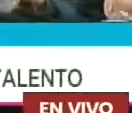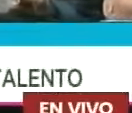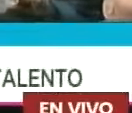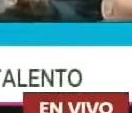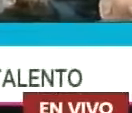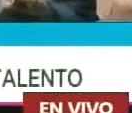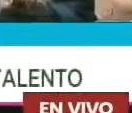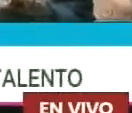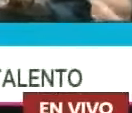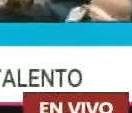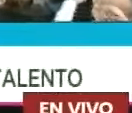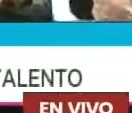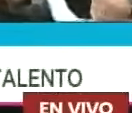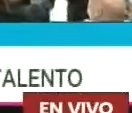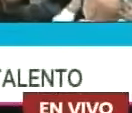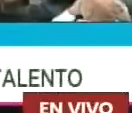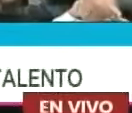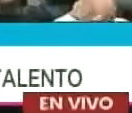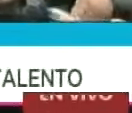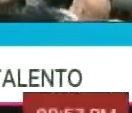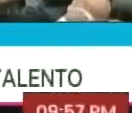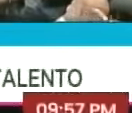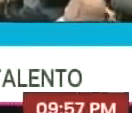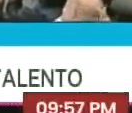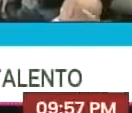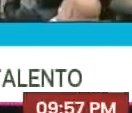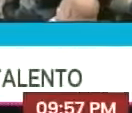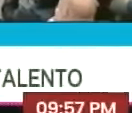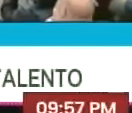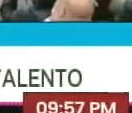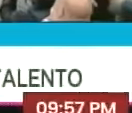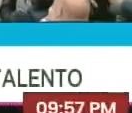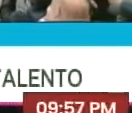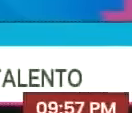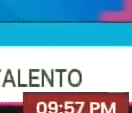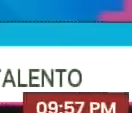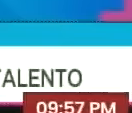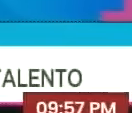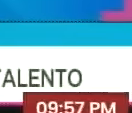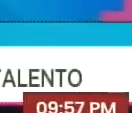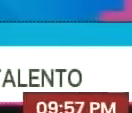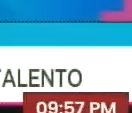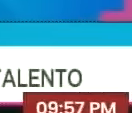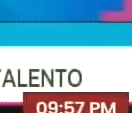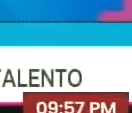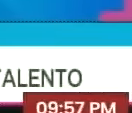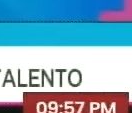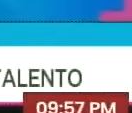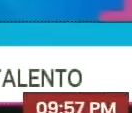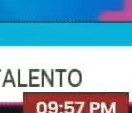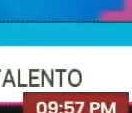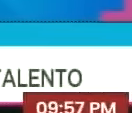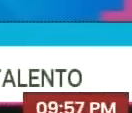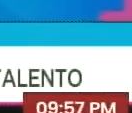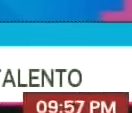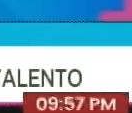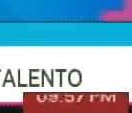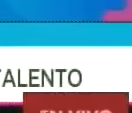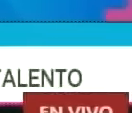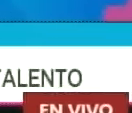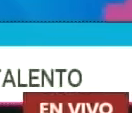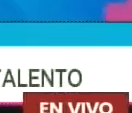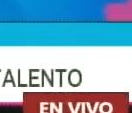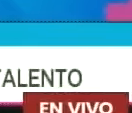Vamos ya tú sabes que esto se analiza Y en la mente de Venezuela sabes cómo se improvisa Aunque yo lo digo porque es la realidad